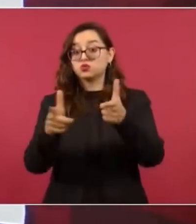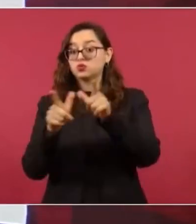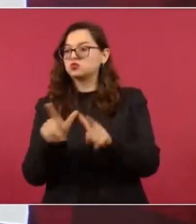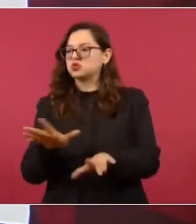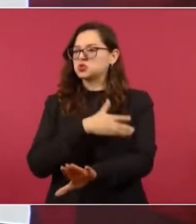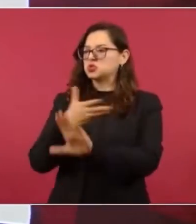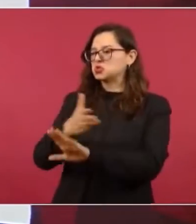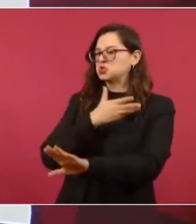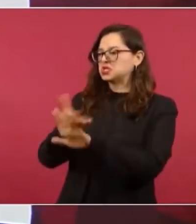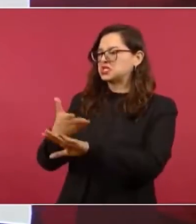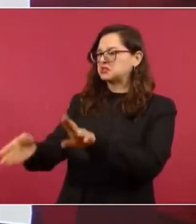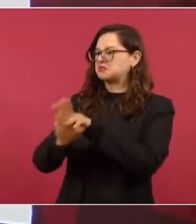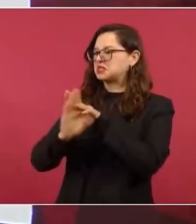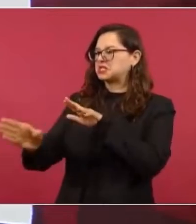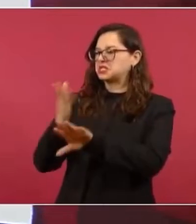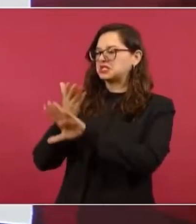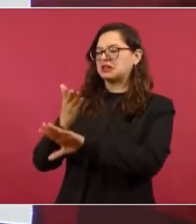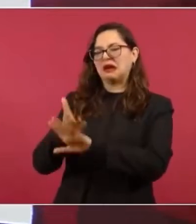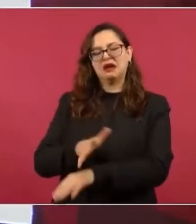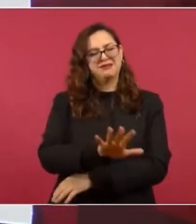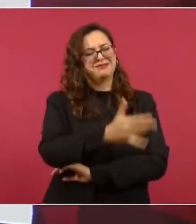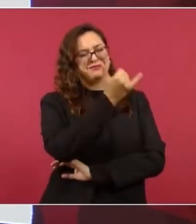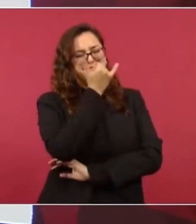que esa gran nación